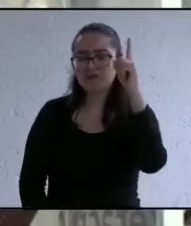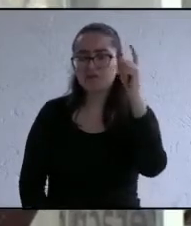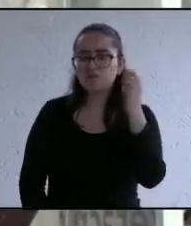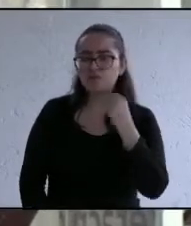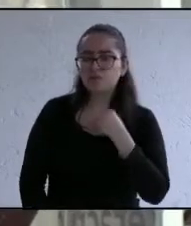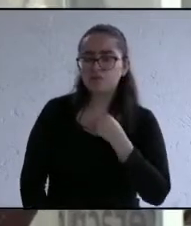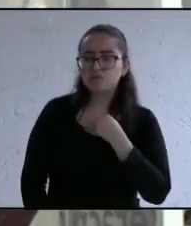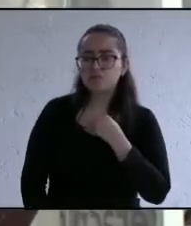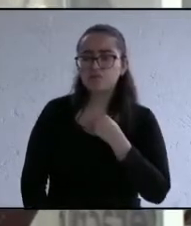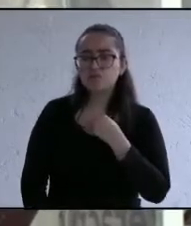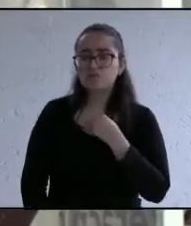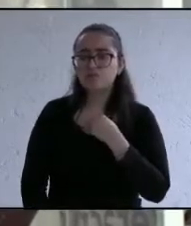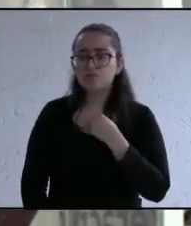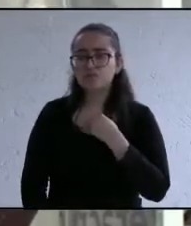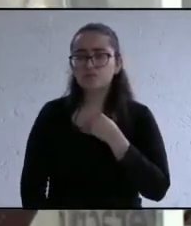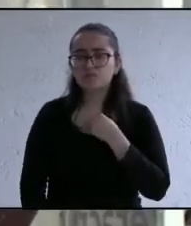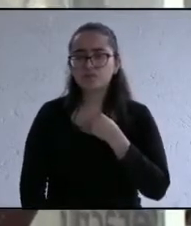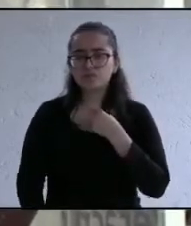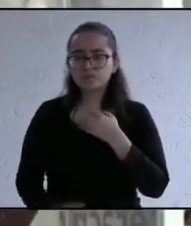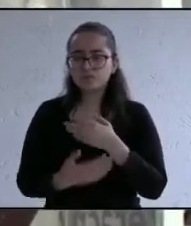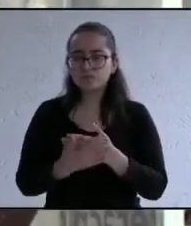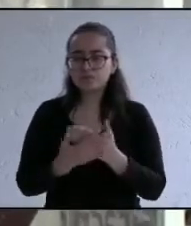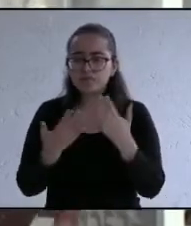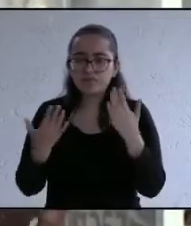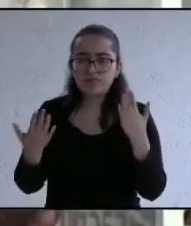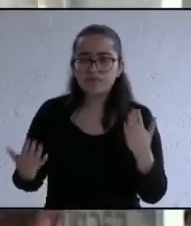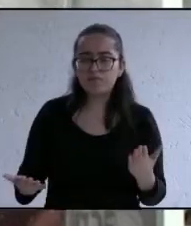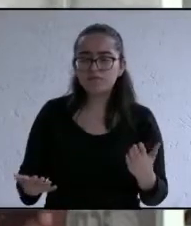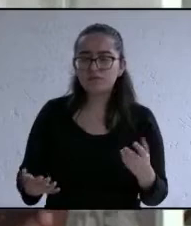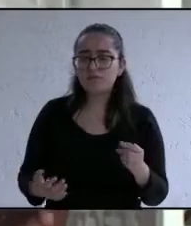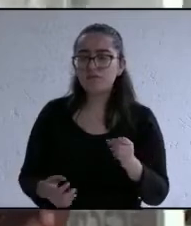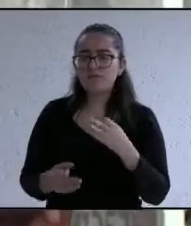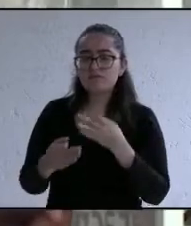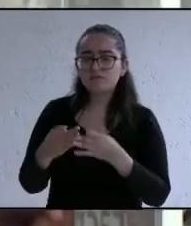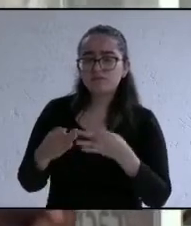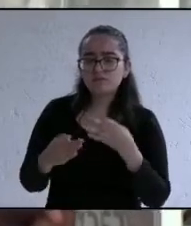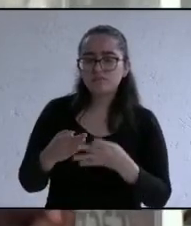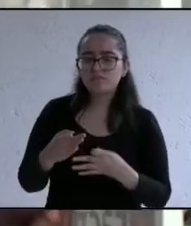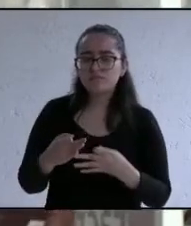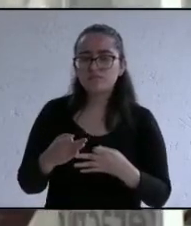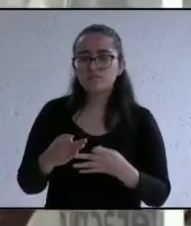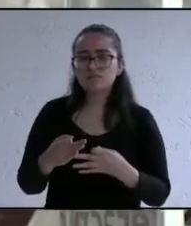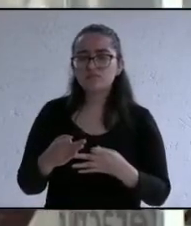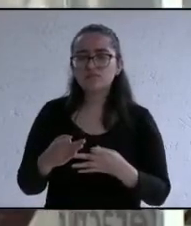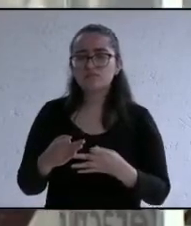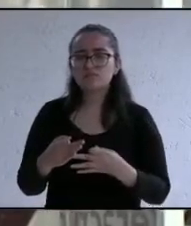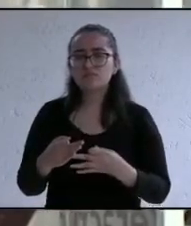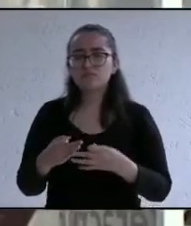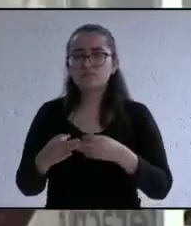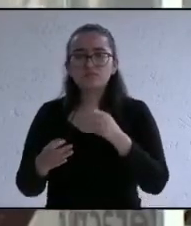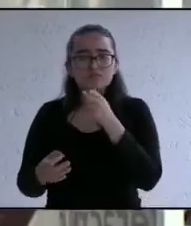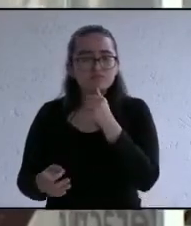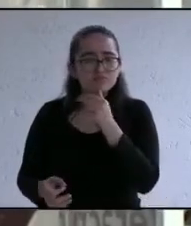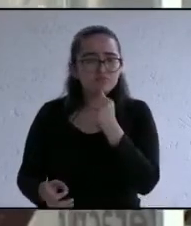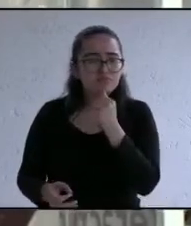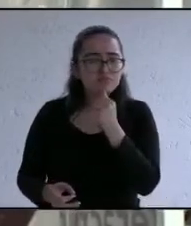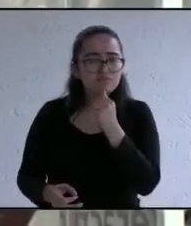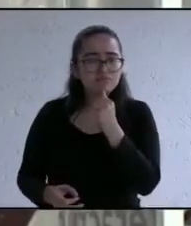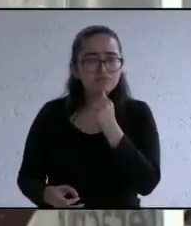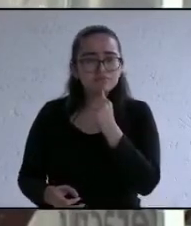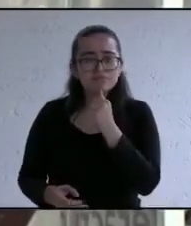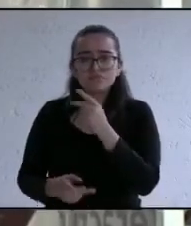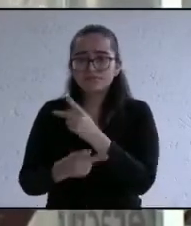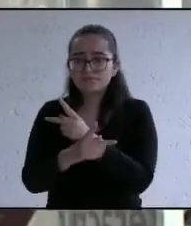ya la tenemos todos porque actualmente por la carencia que vivimos y la falta de cuerpos policíacos certificados